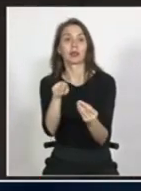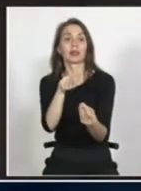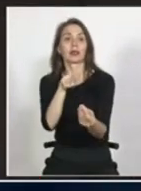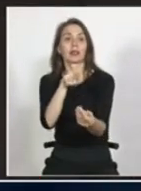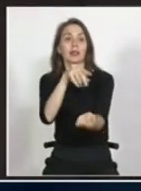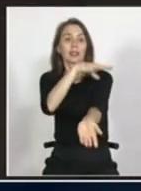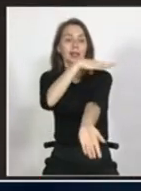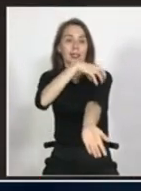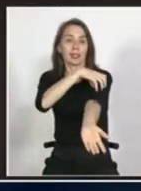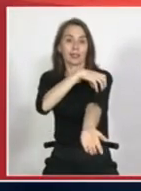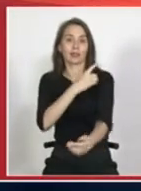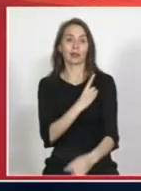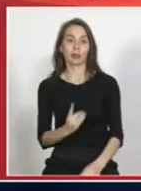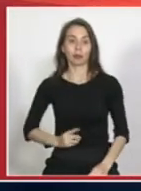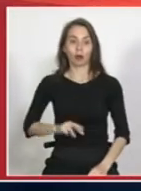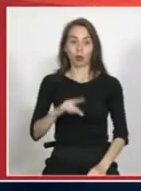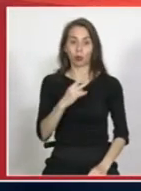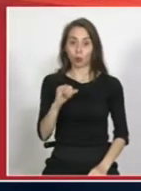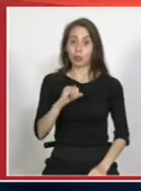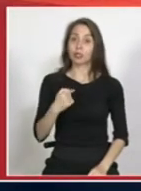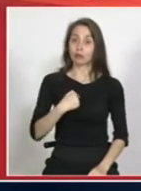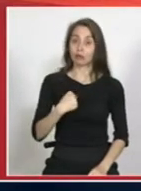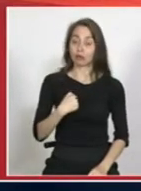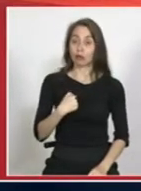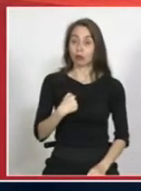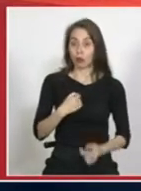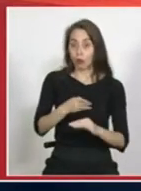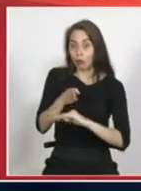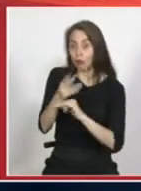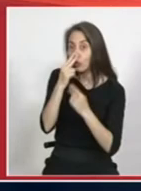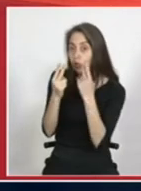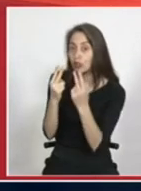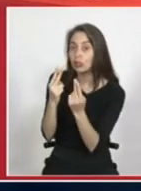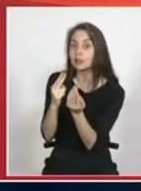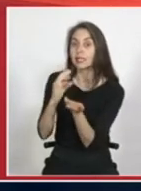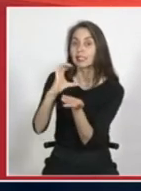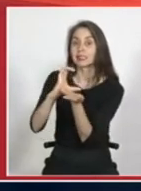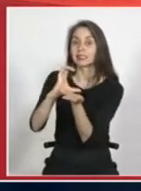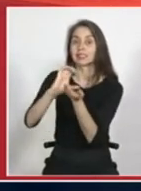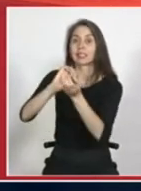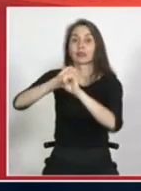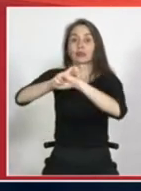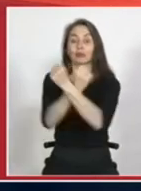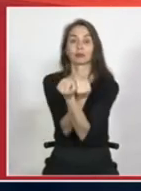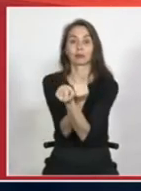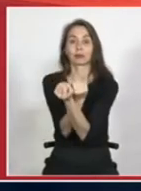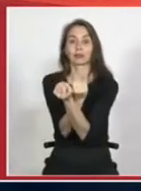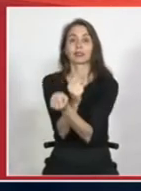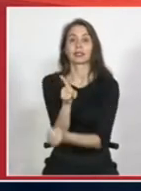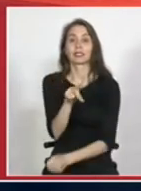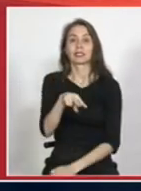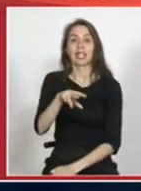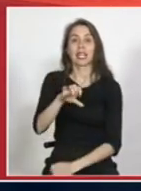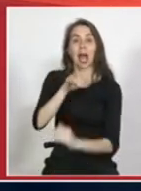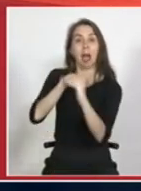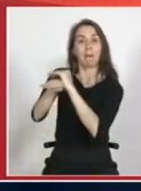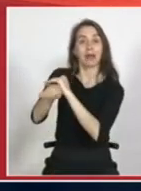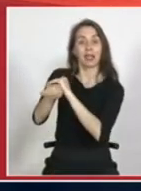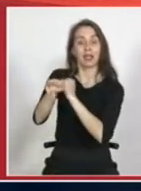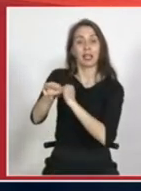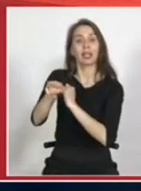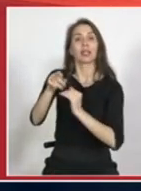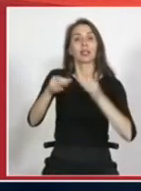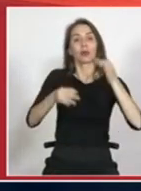diputada Núñez, yo tuve la oportunidad de conocer el Centro Privativo de Libertad de Sename, donde cumplen condenas